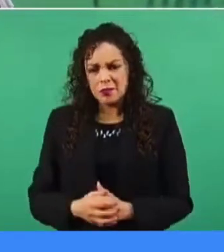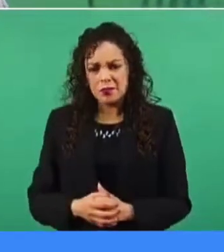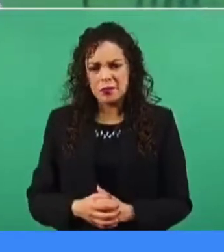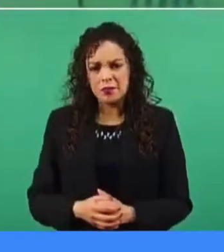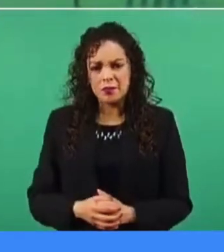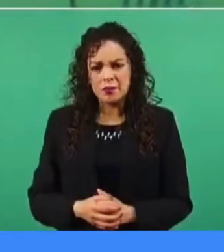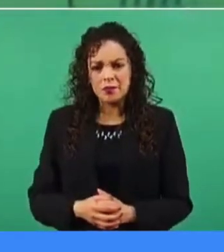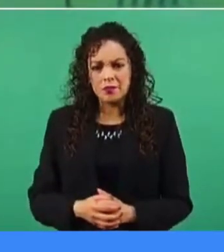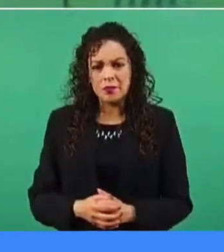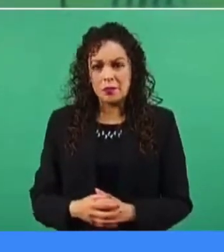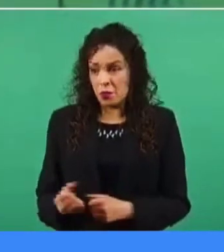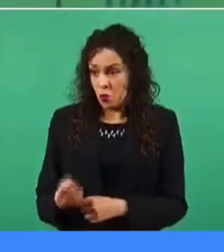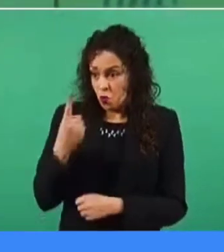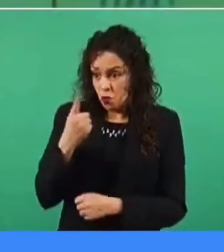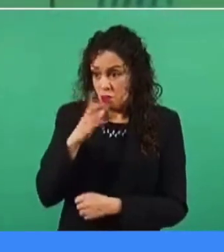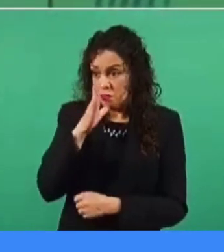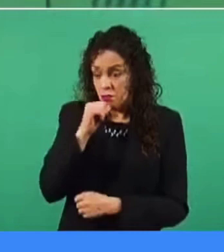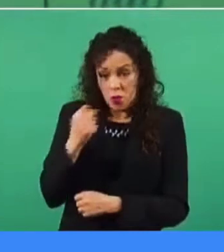¿Quién no puede haber una?